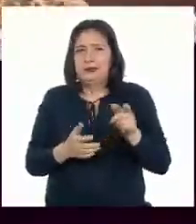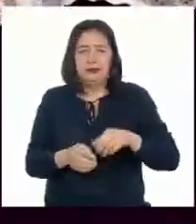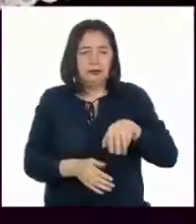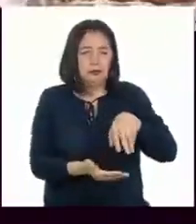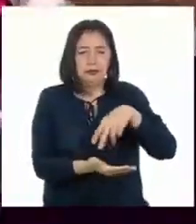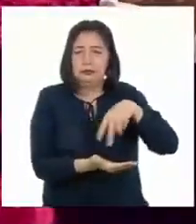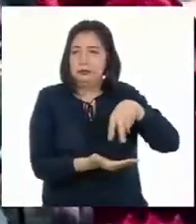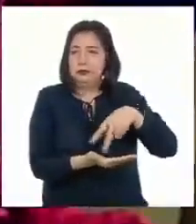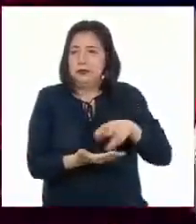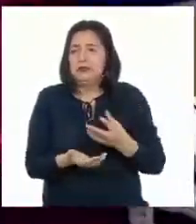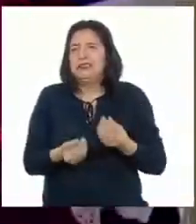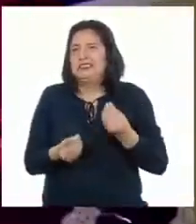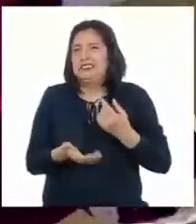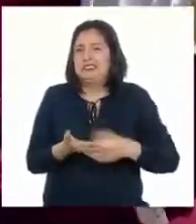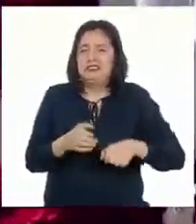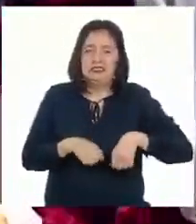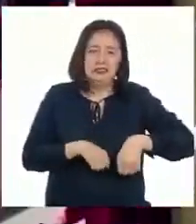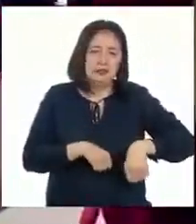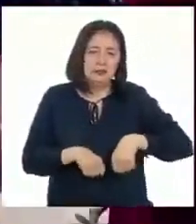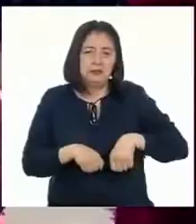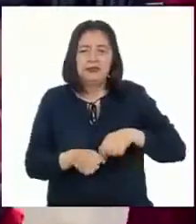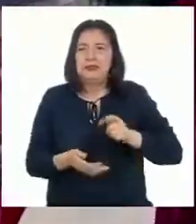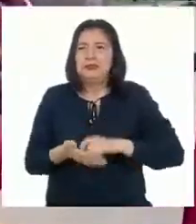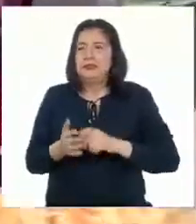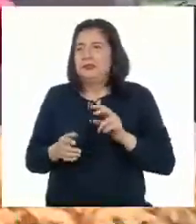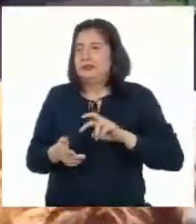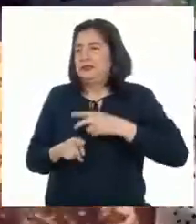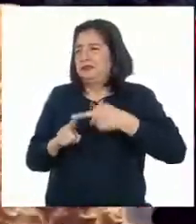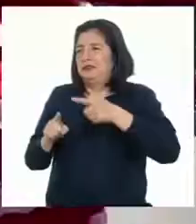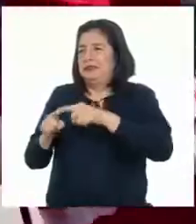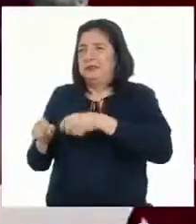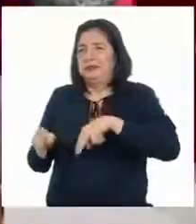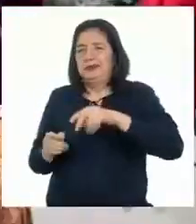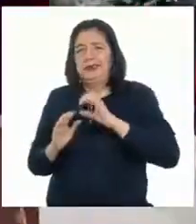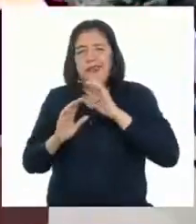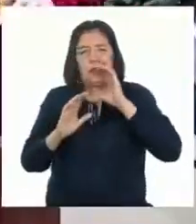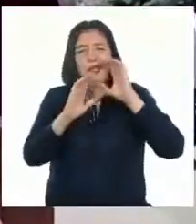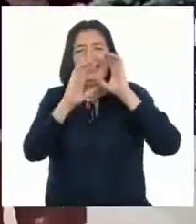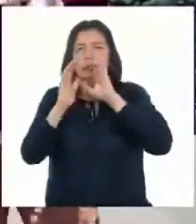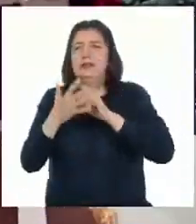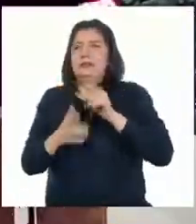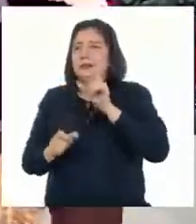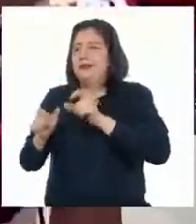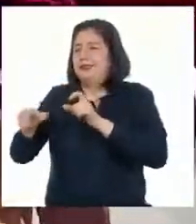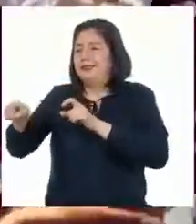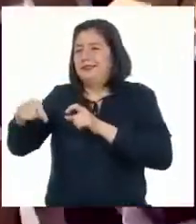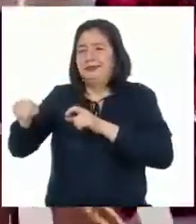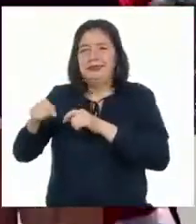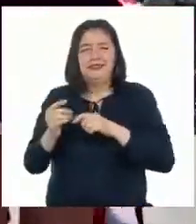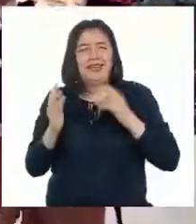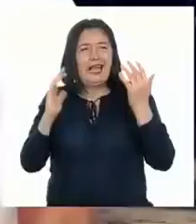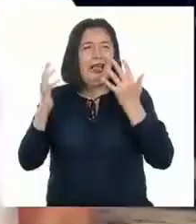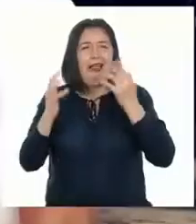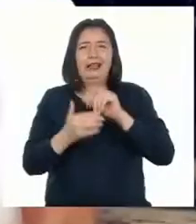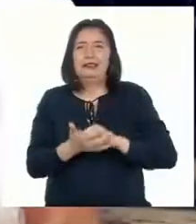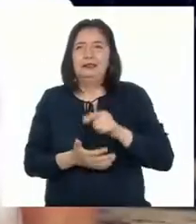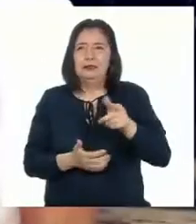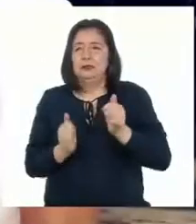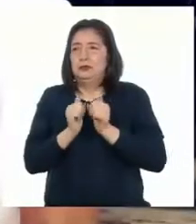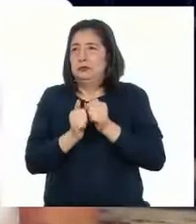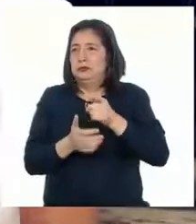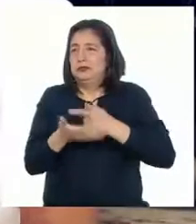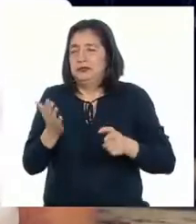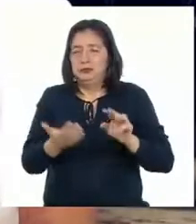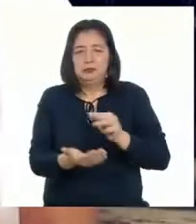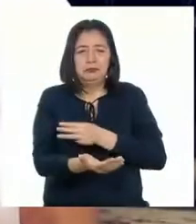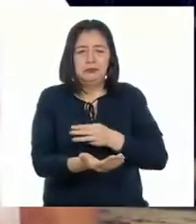tienen zapateos, movimientos acrobáticos y gritos Para asustar a los transeúntes Son acompañados